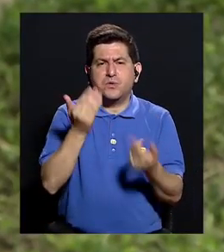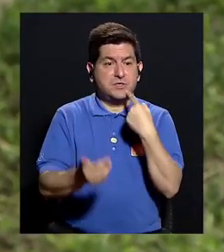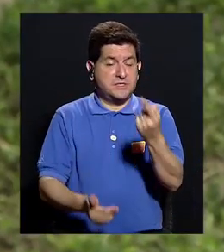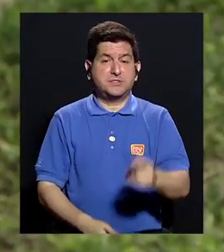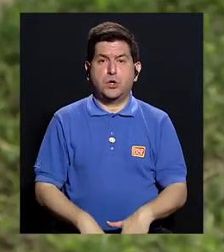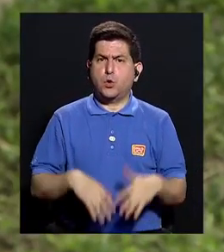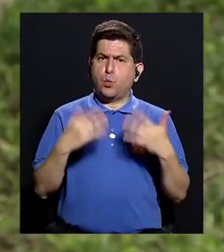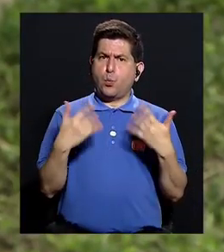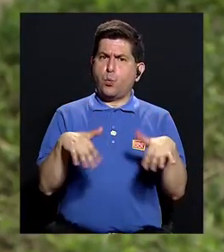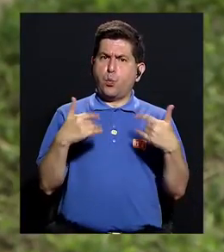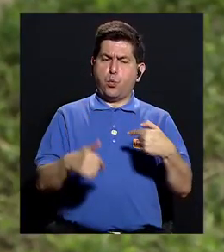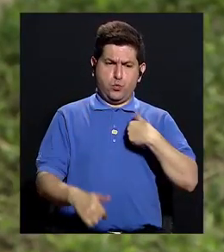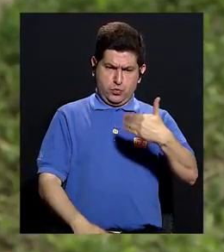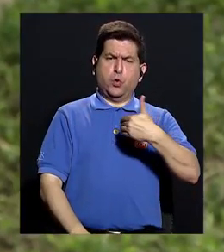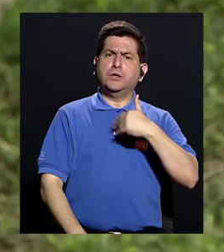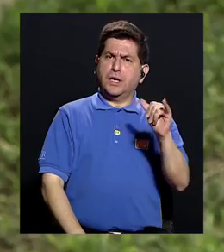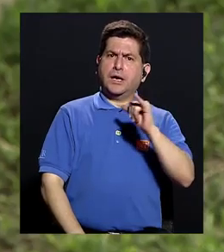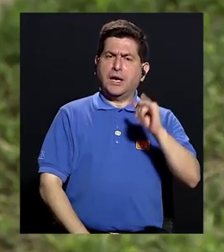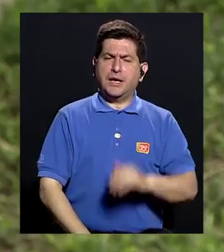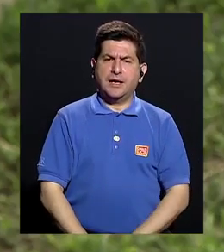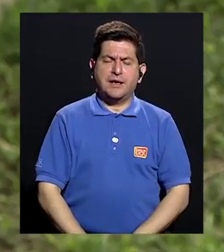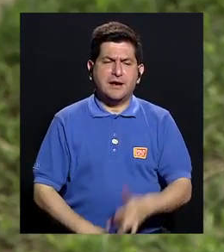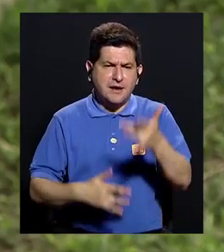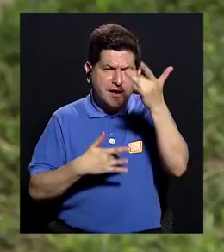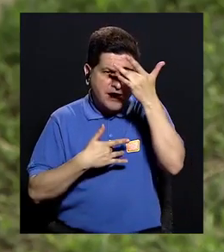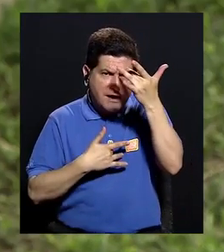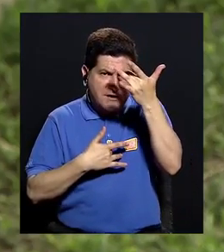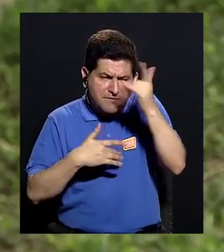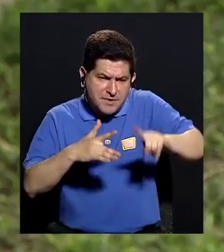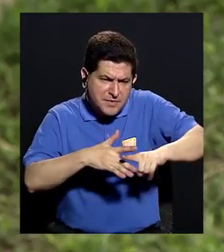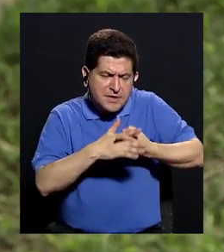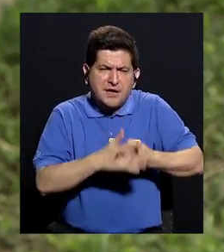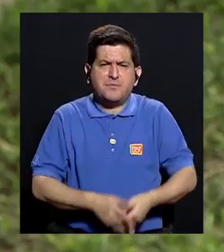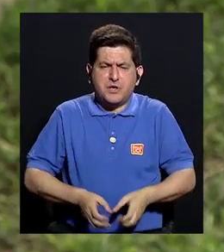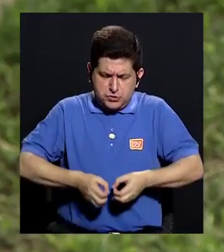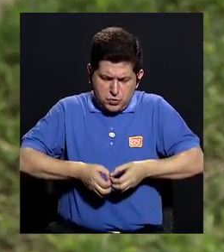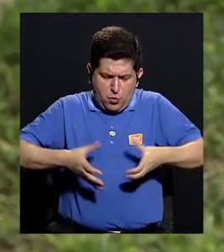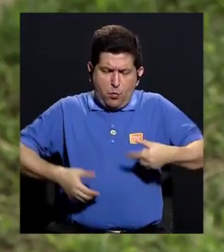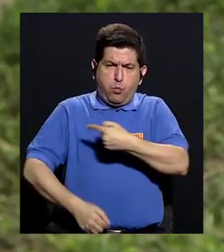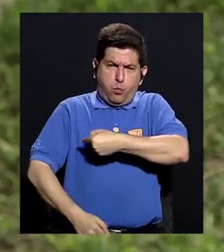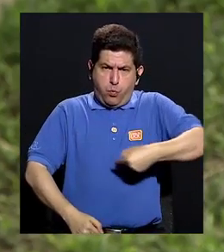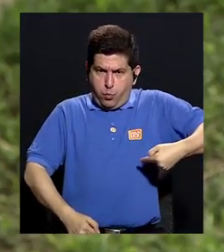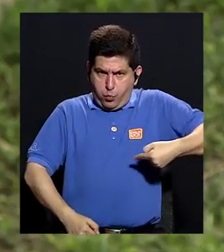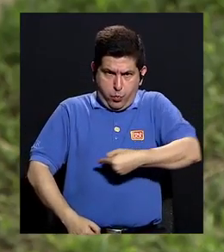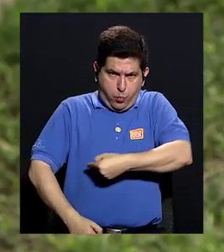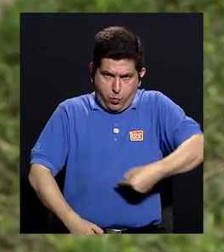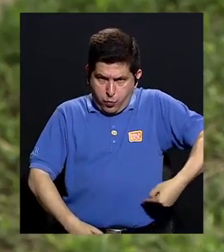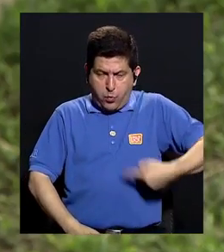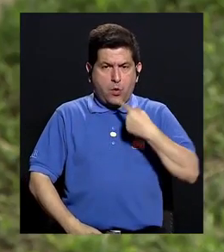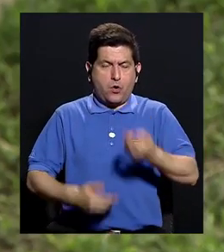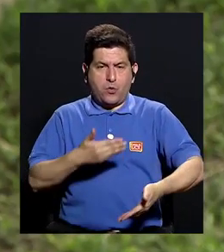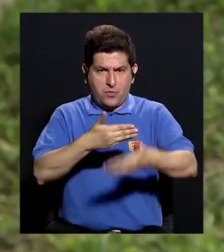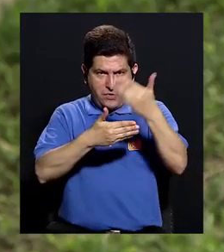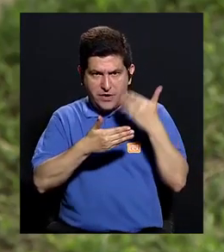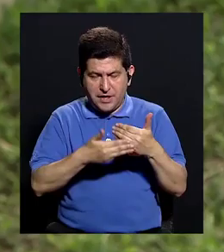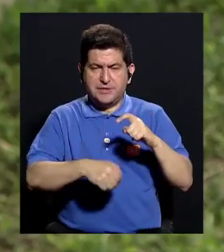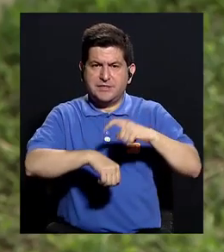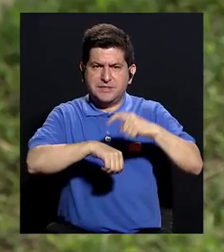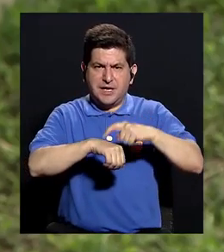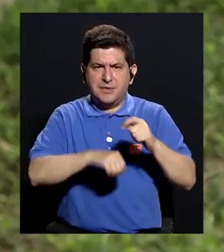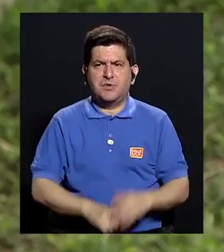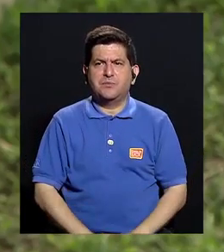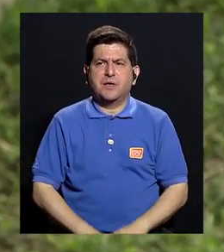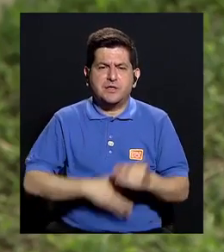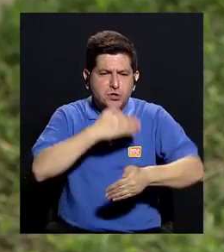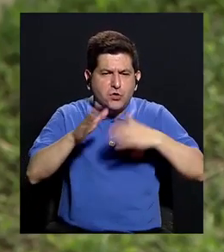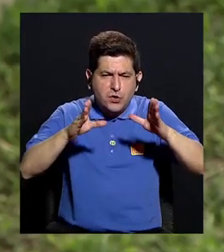a decir, Dios mío, eso yo lo tengo. La enfermedad celiaca empieza con una inflamación intestinal, como les dije en un momento, a la hora de la